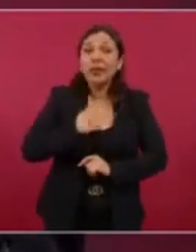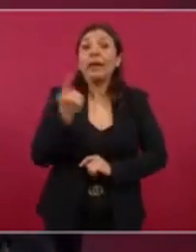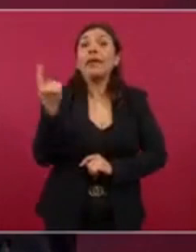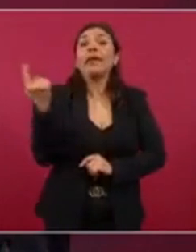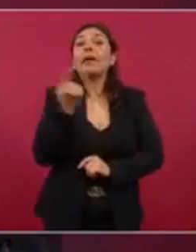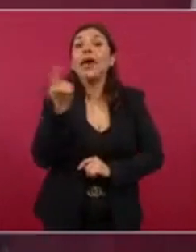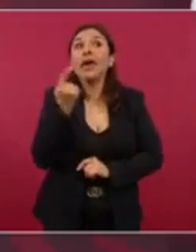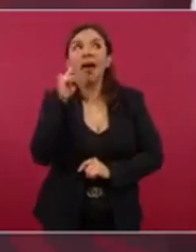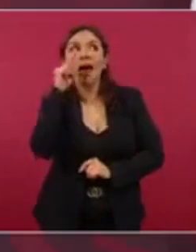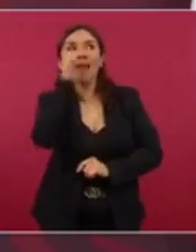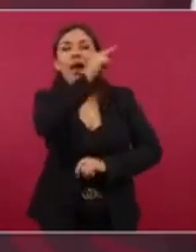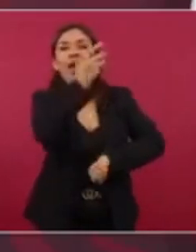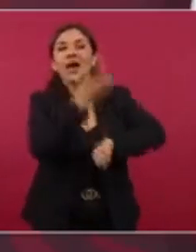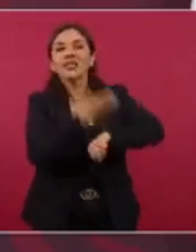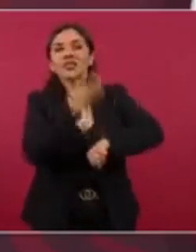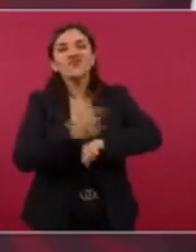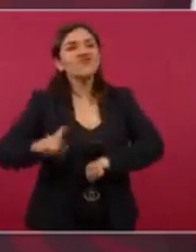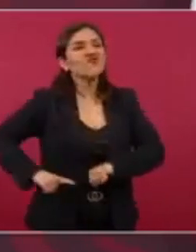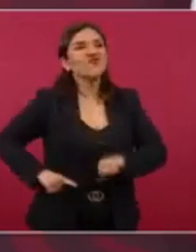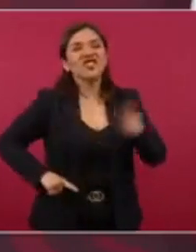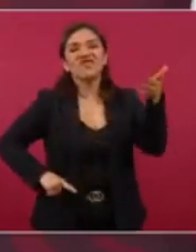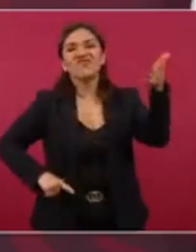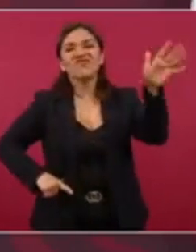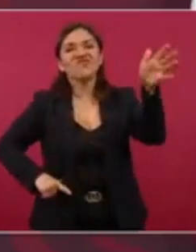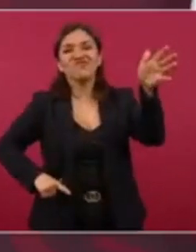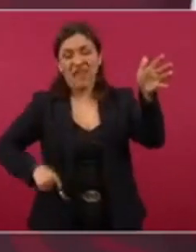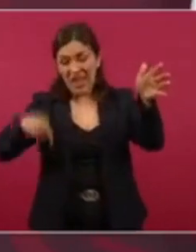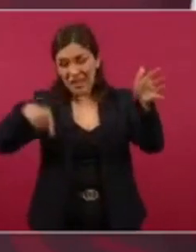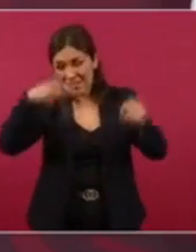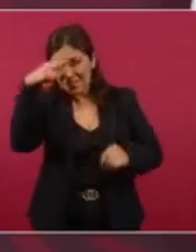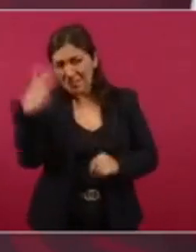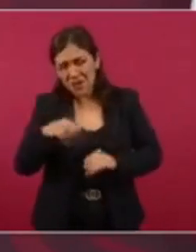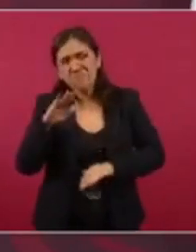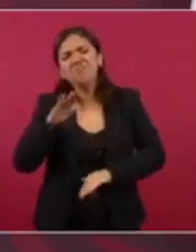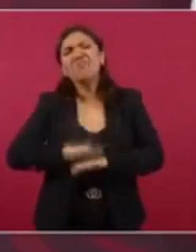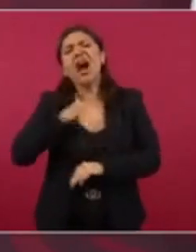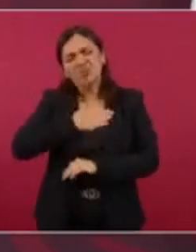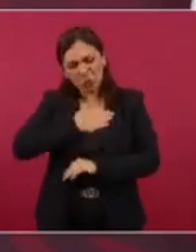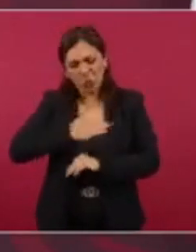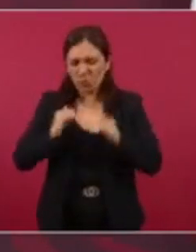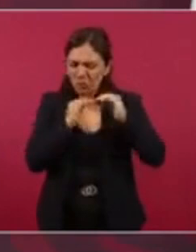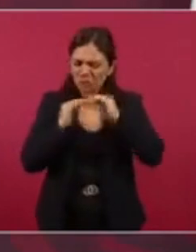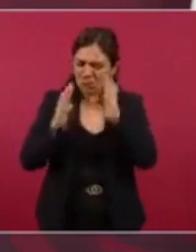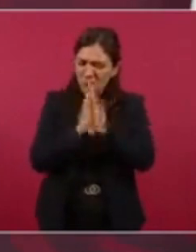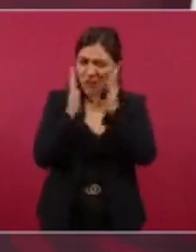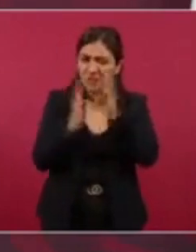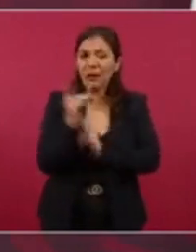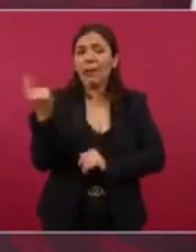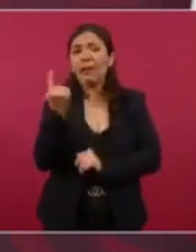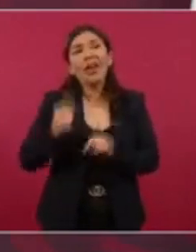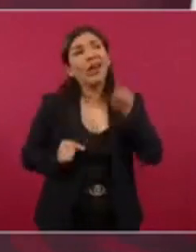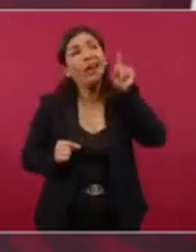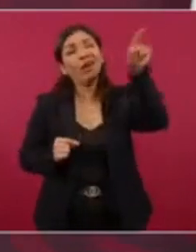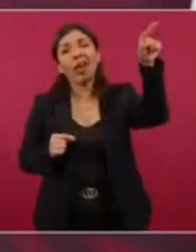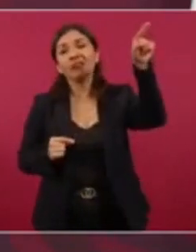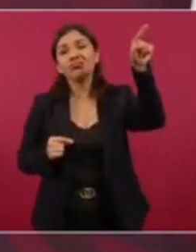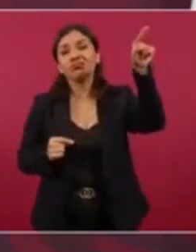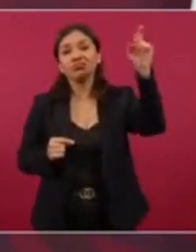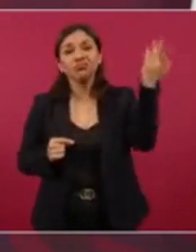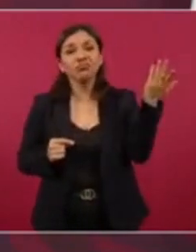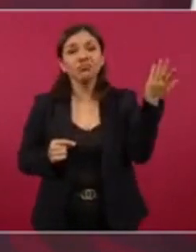de Estados Unidos. Hay más democracia en México hoy que la democracia que